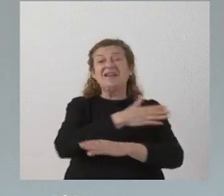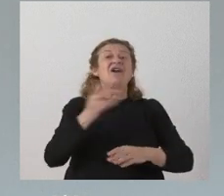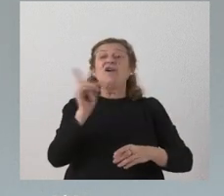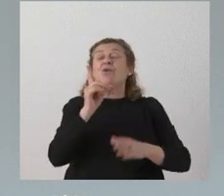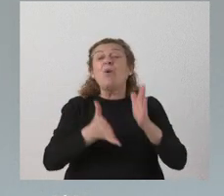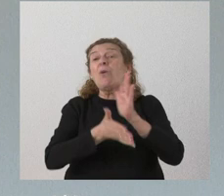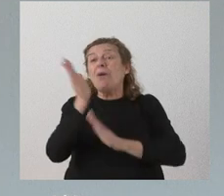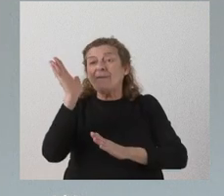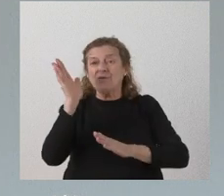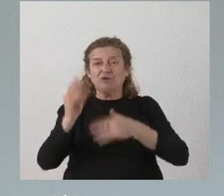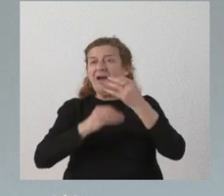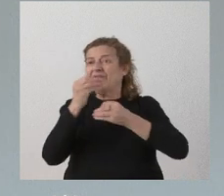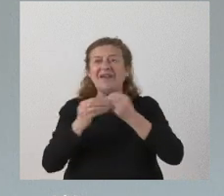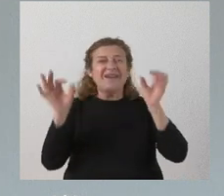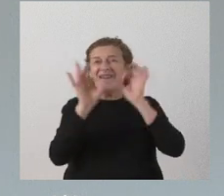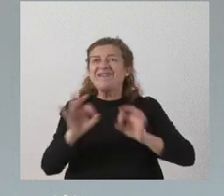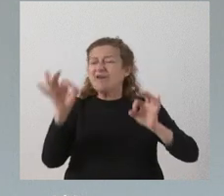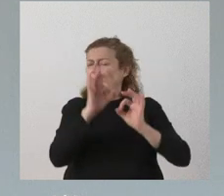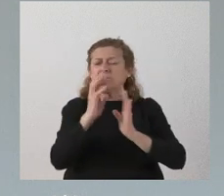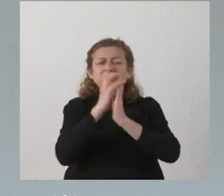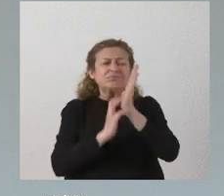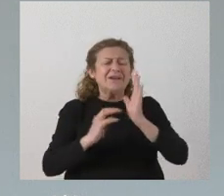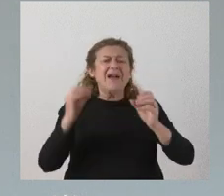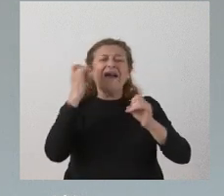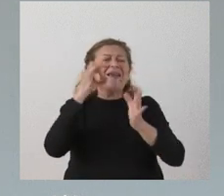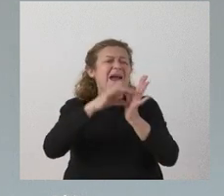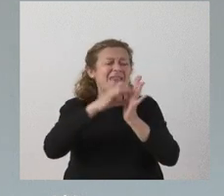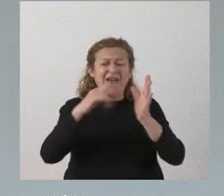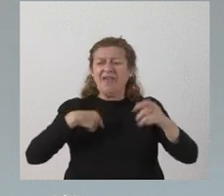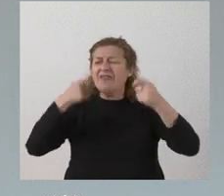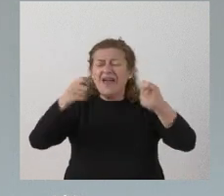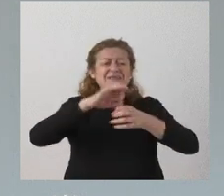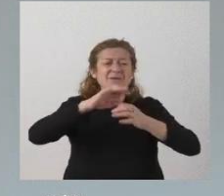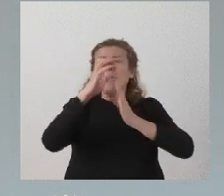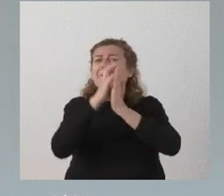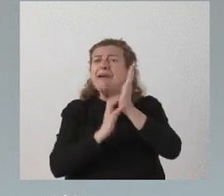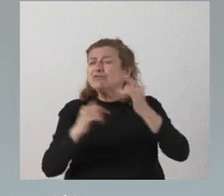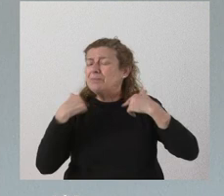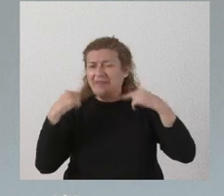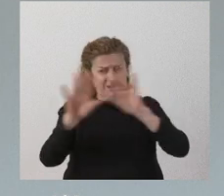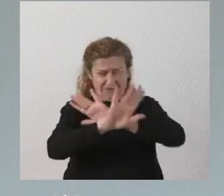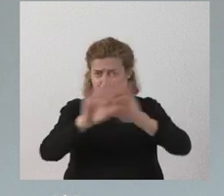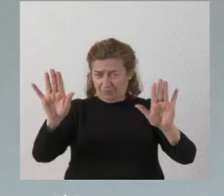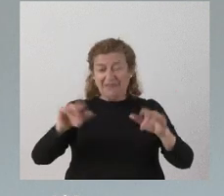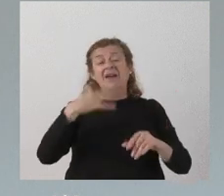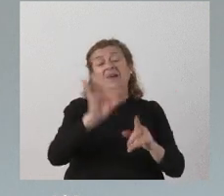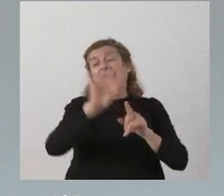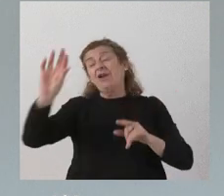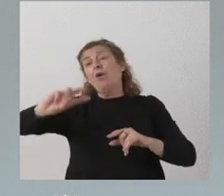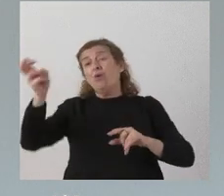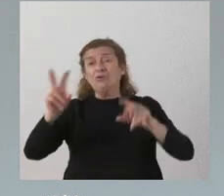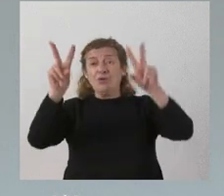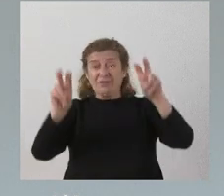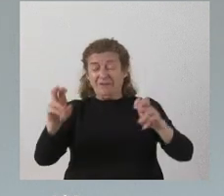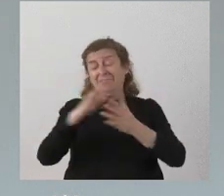vamos a realizar ninguna merma en la calidad de la prestación de los servicios en relación a la siguiente cuestión que me hablaba del